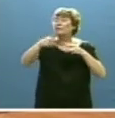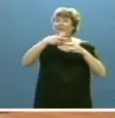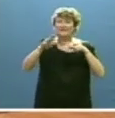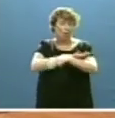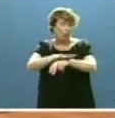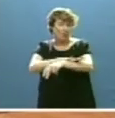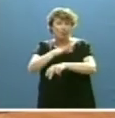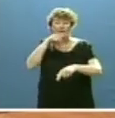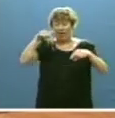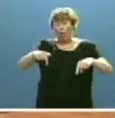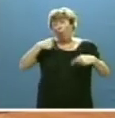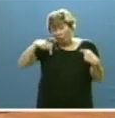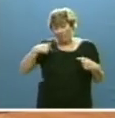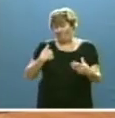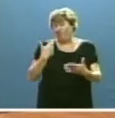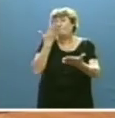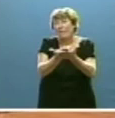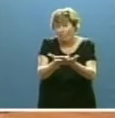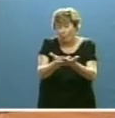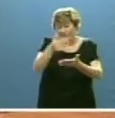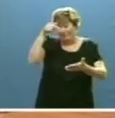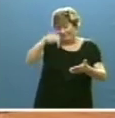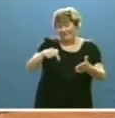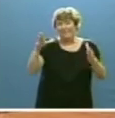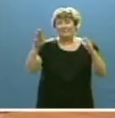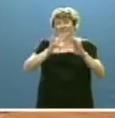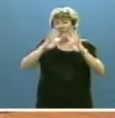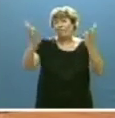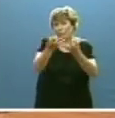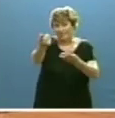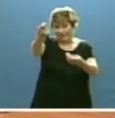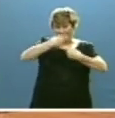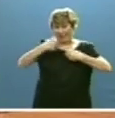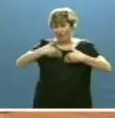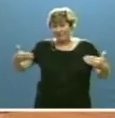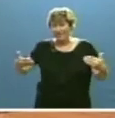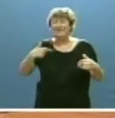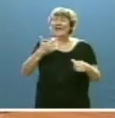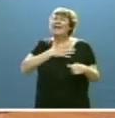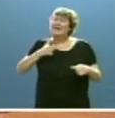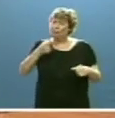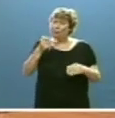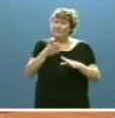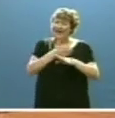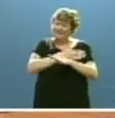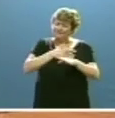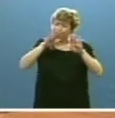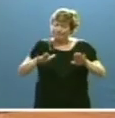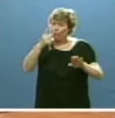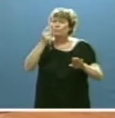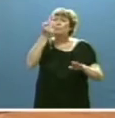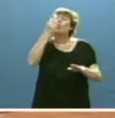para el que hoy solicito la confianza de esta Cámara, quiero detenerme antes en un compromiso,